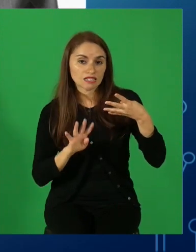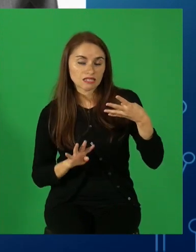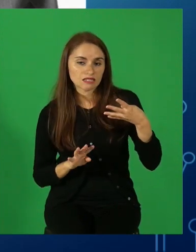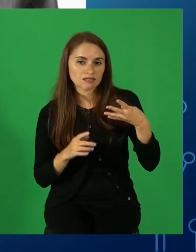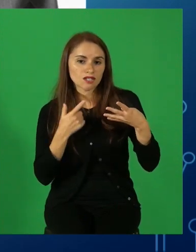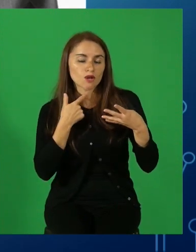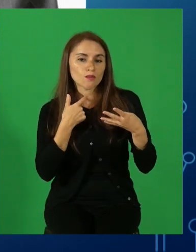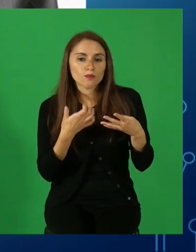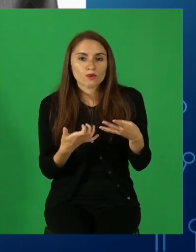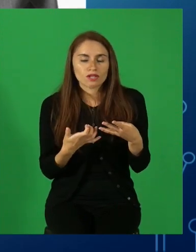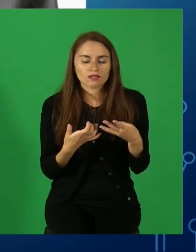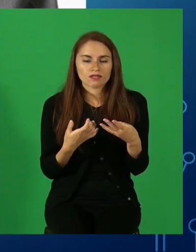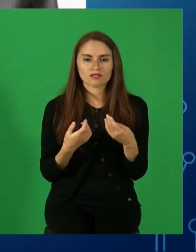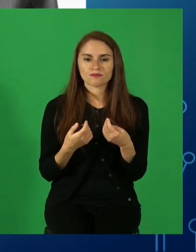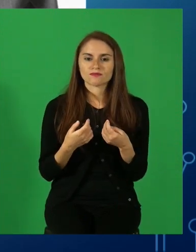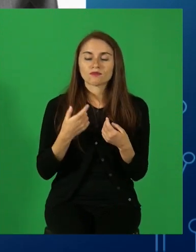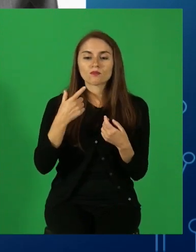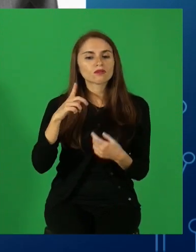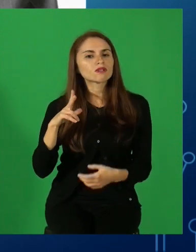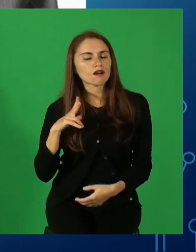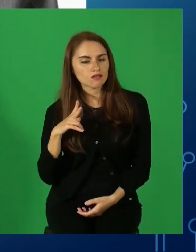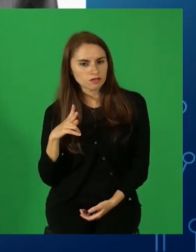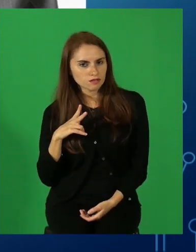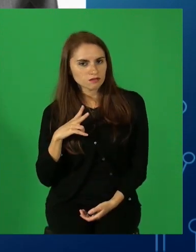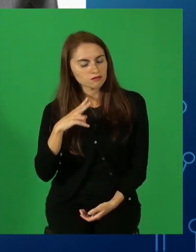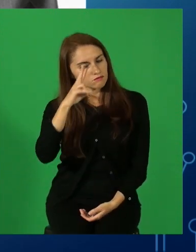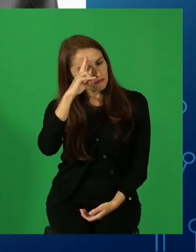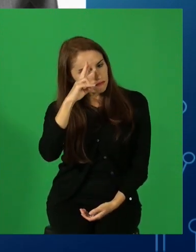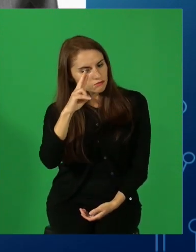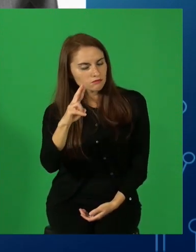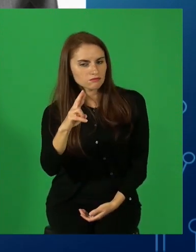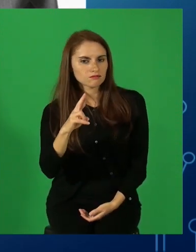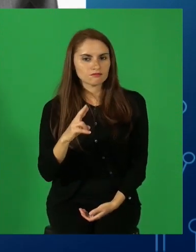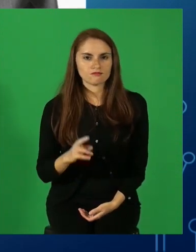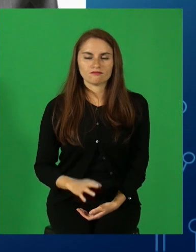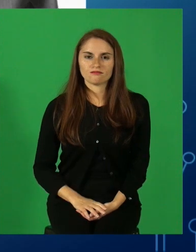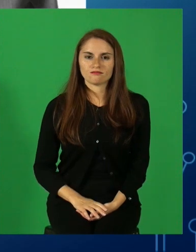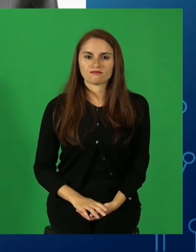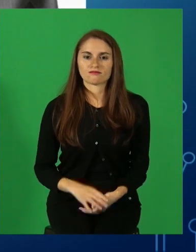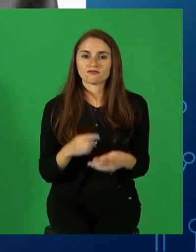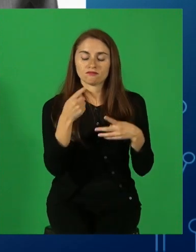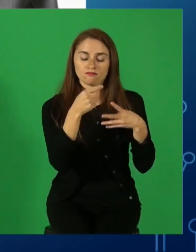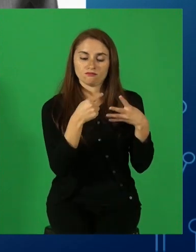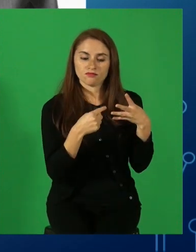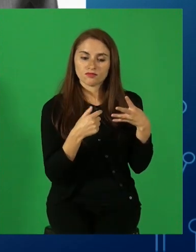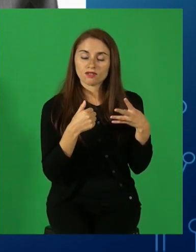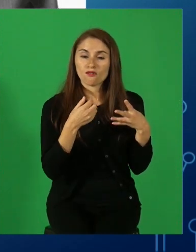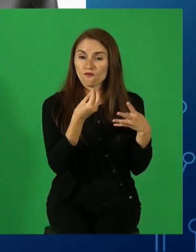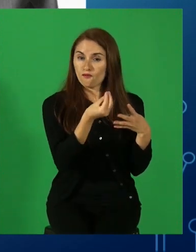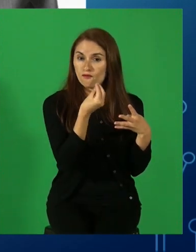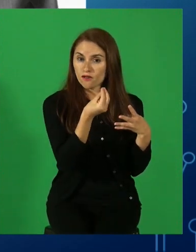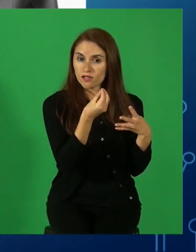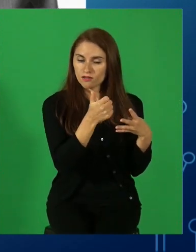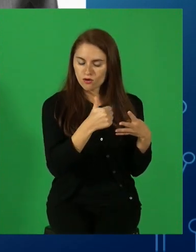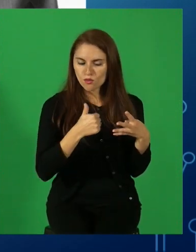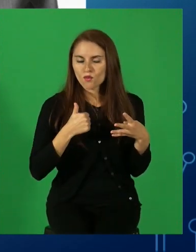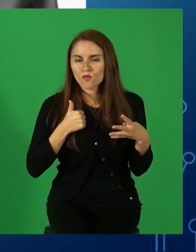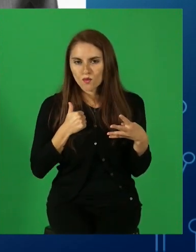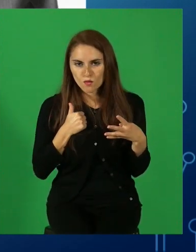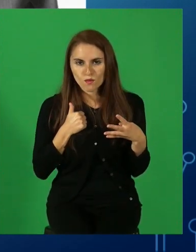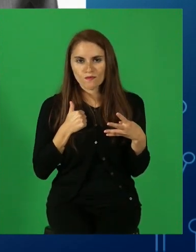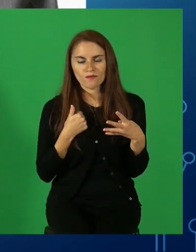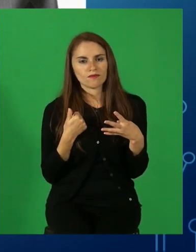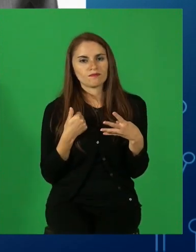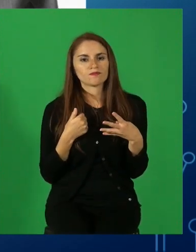actúa de una manera honorable. Él actúa de acuerdo a los principios o a los